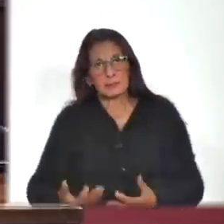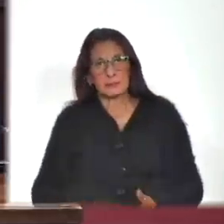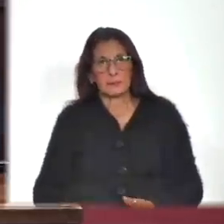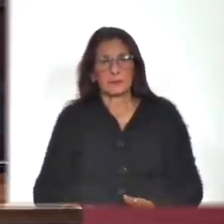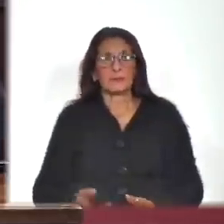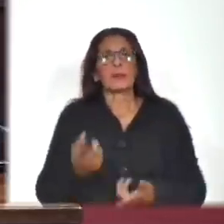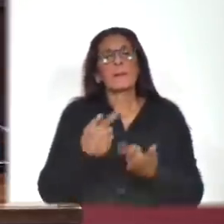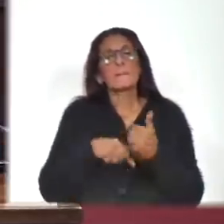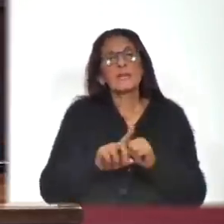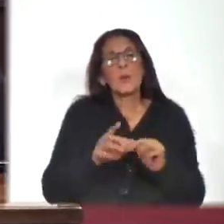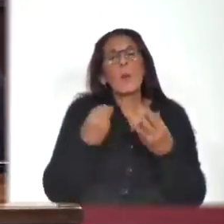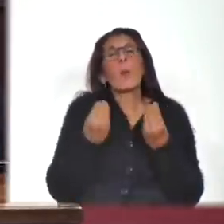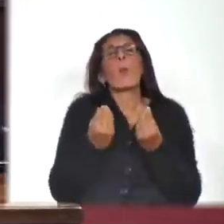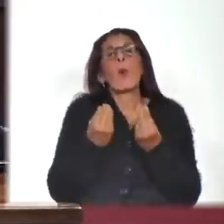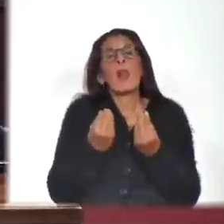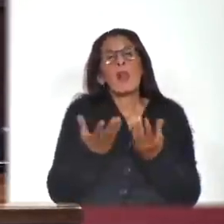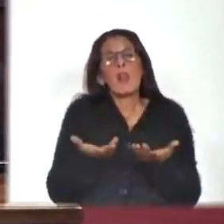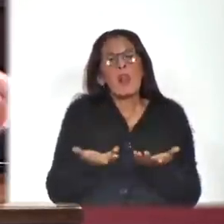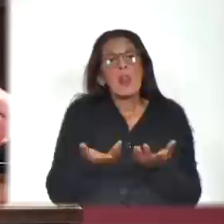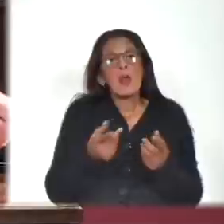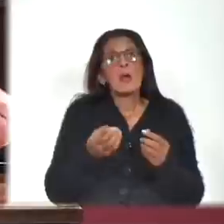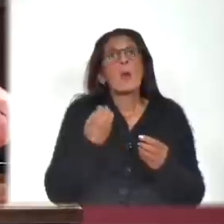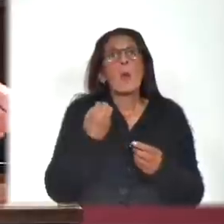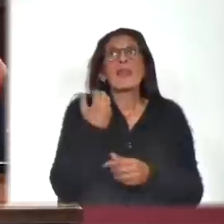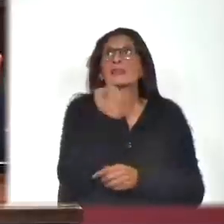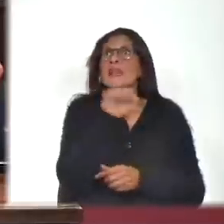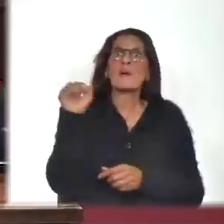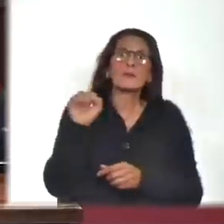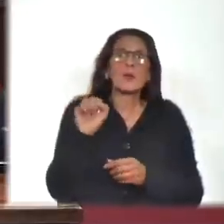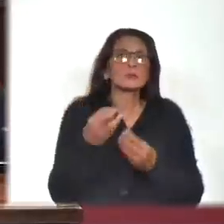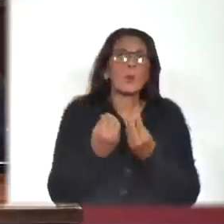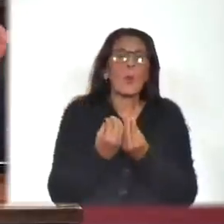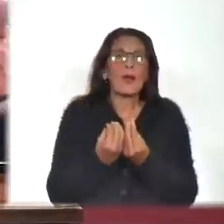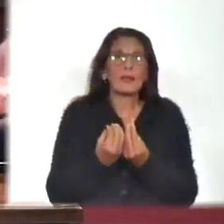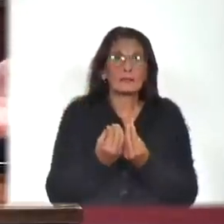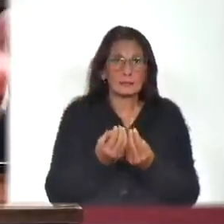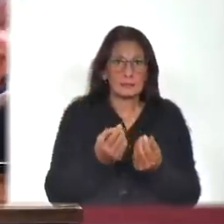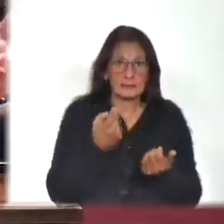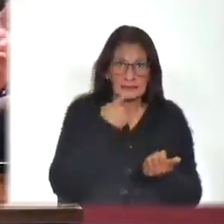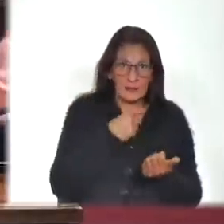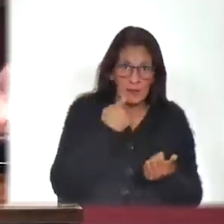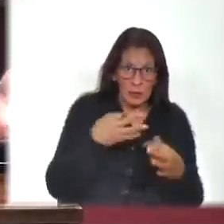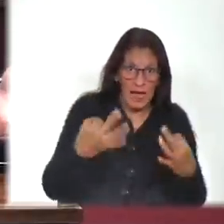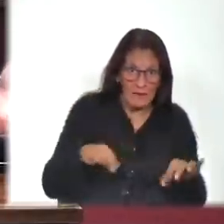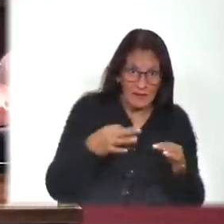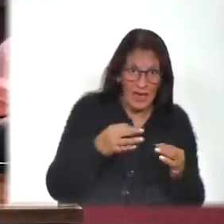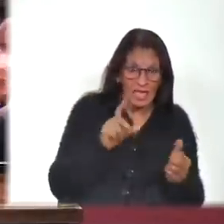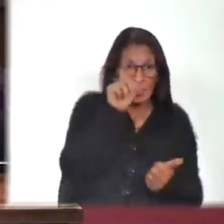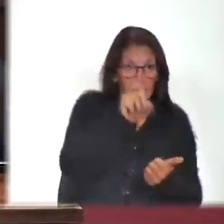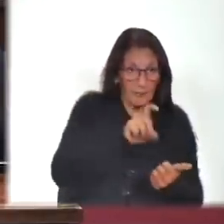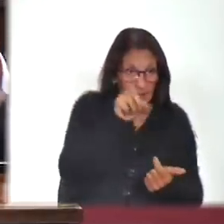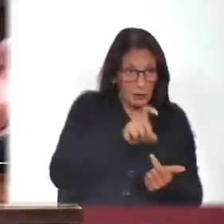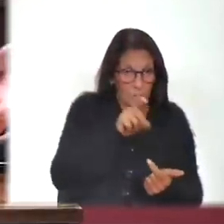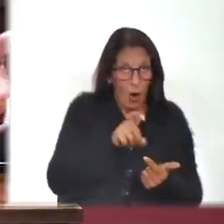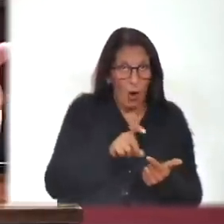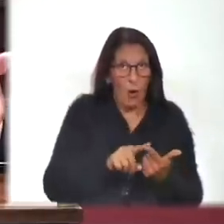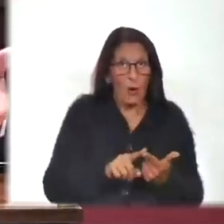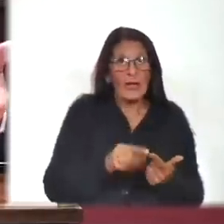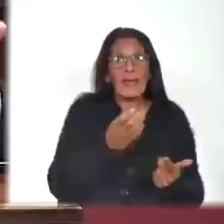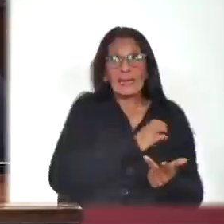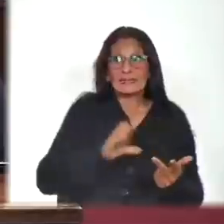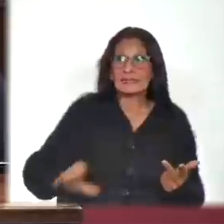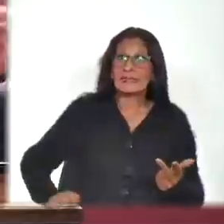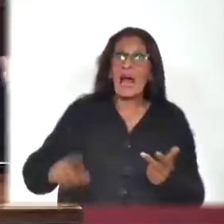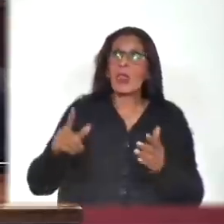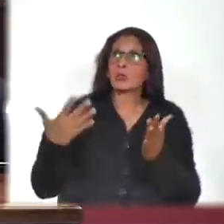Pero ¿cuál es concretamente el precepto ético violado? ¿Se faltó a la verdad? ¿Se mintió? ¿Se le causó daño al Estado?